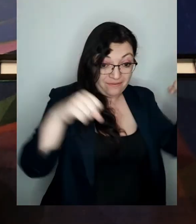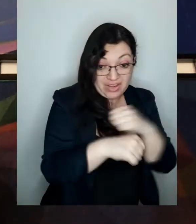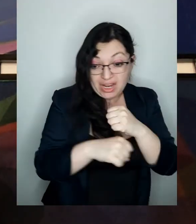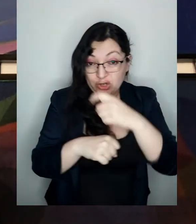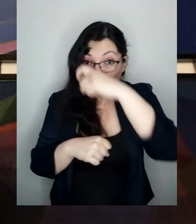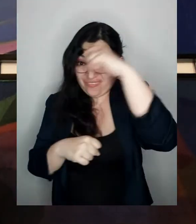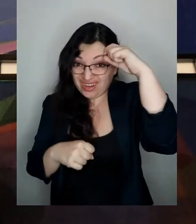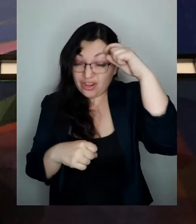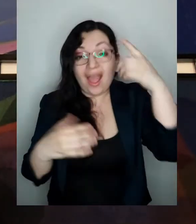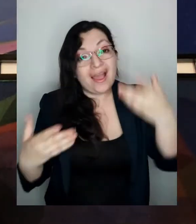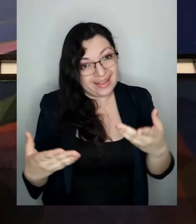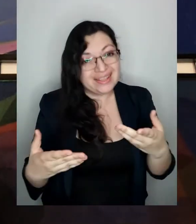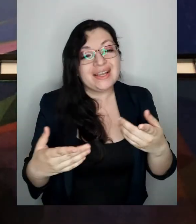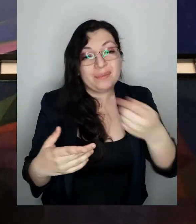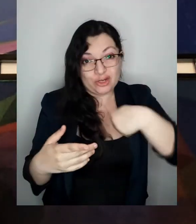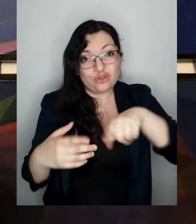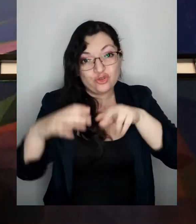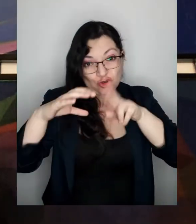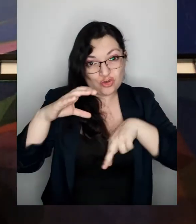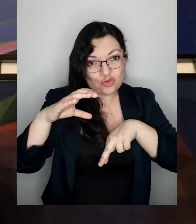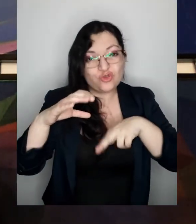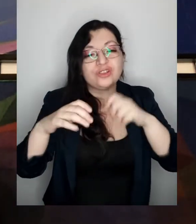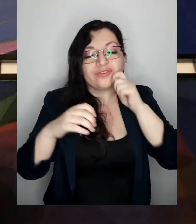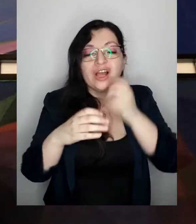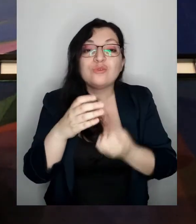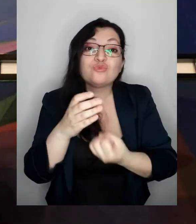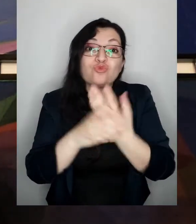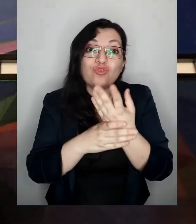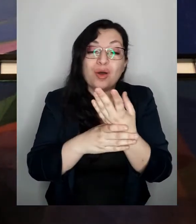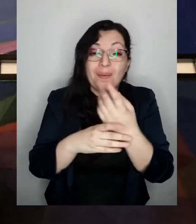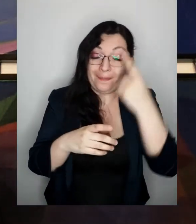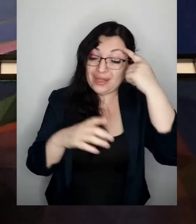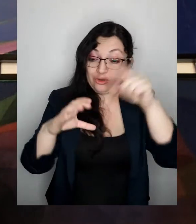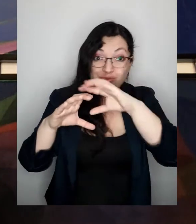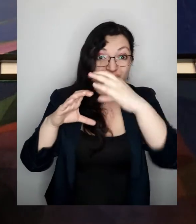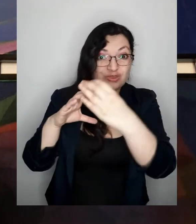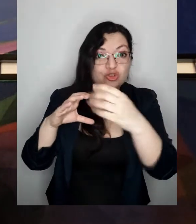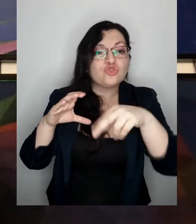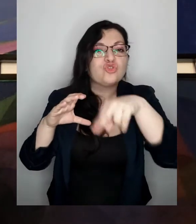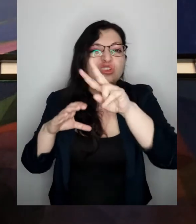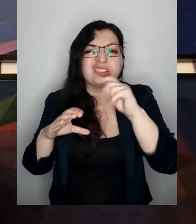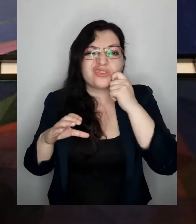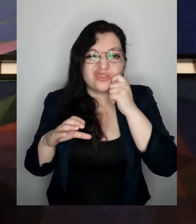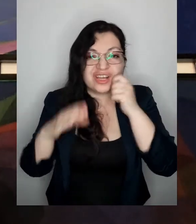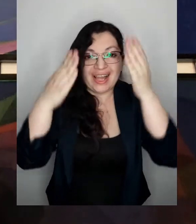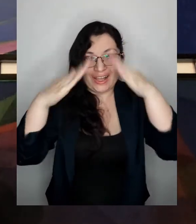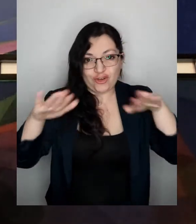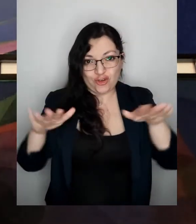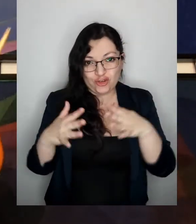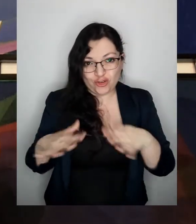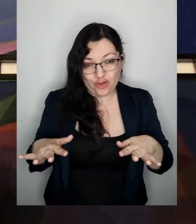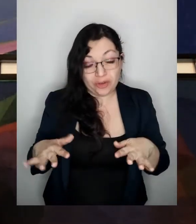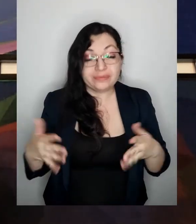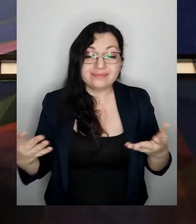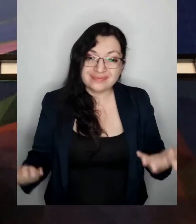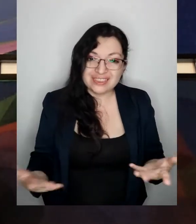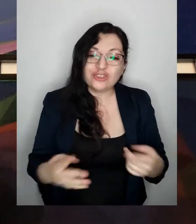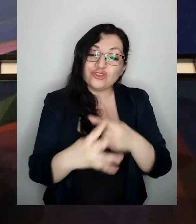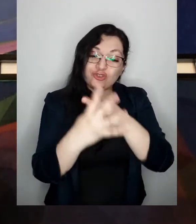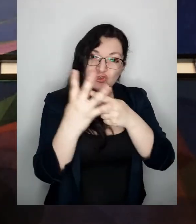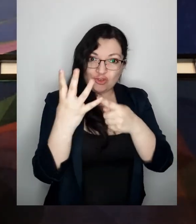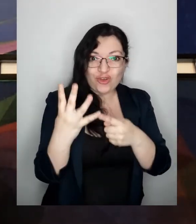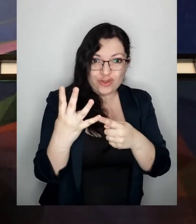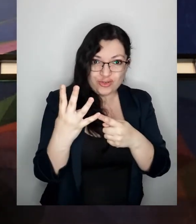es la primavera en el hemisferio sur y para el hemisferio norte ellos están en otoño esas son las cuatro